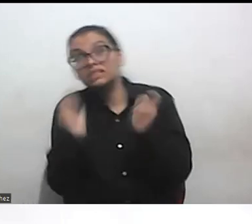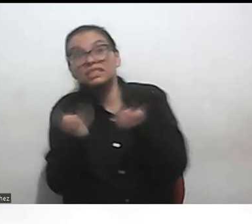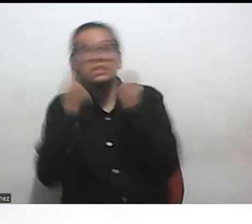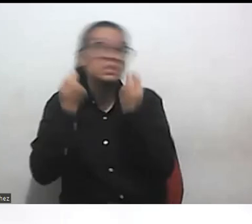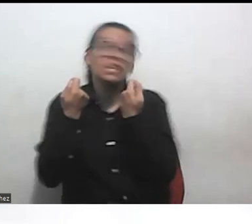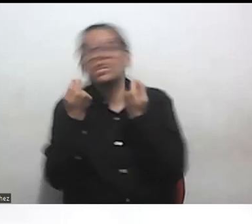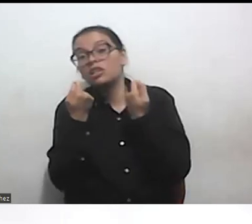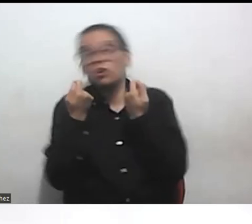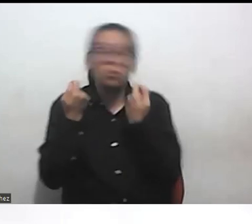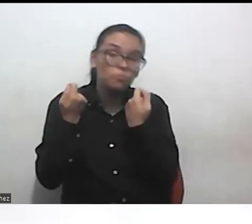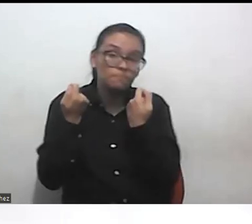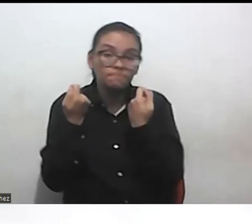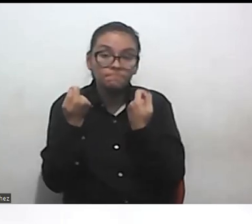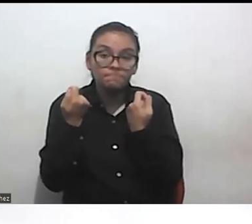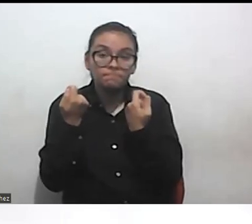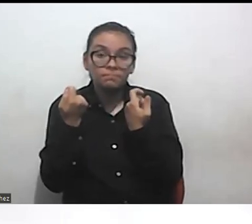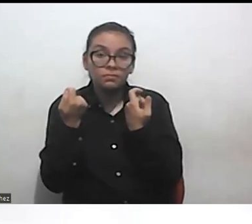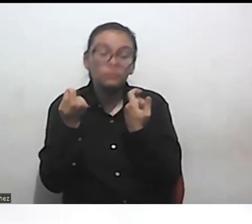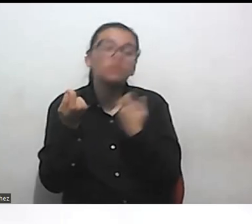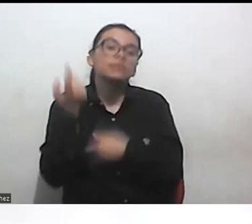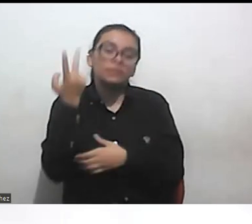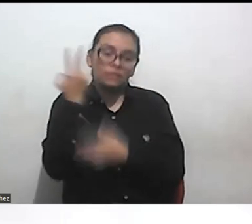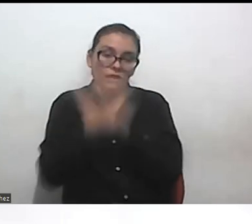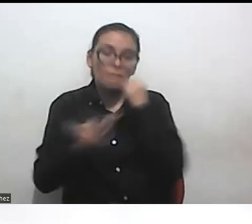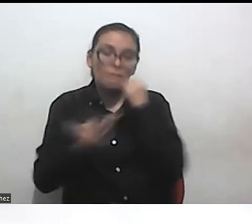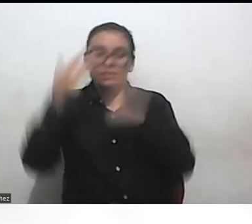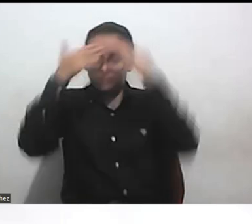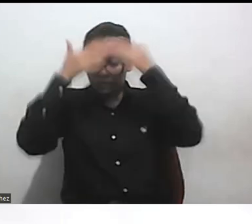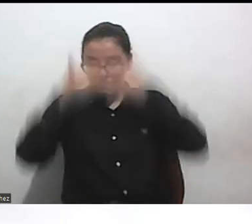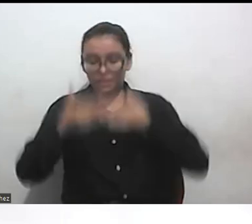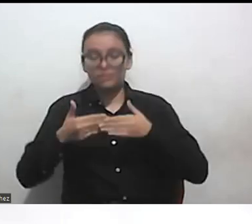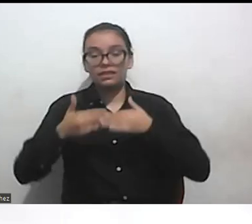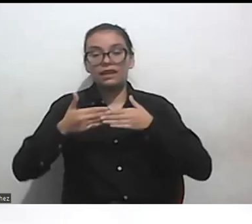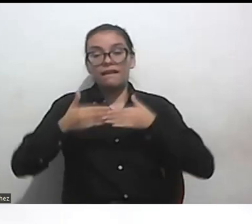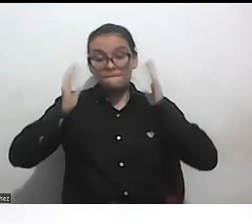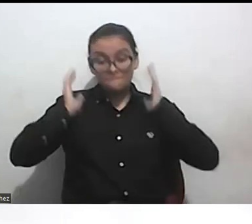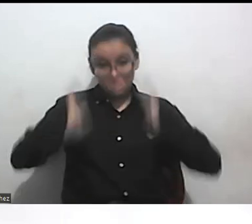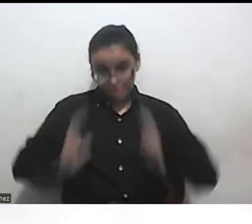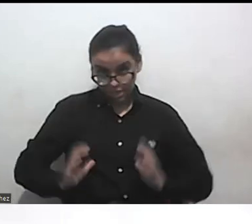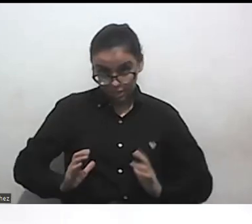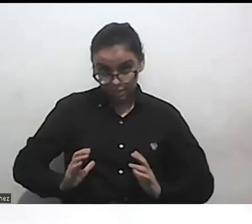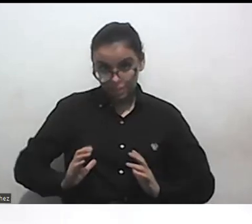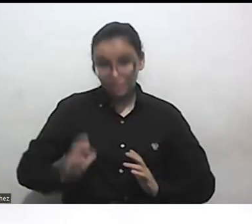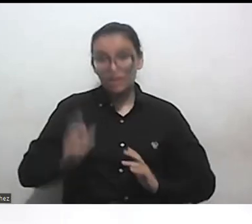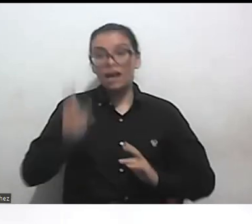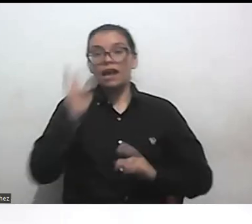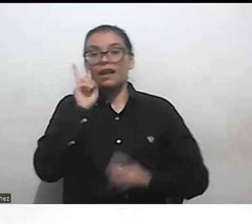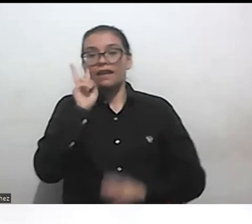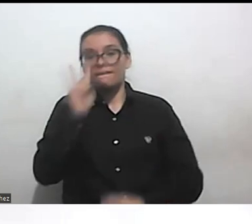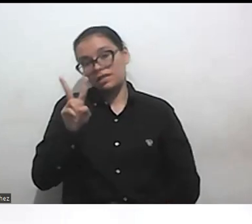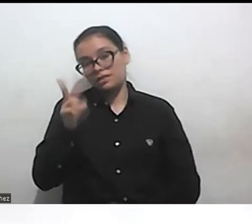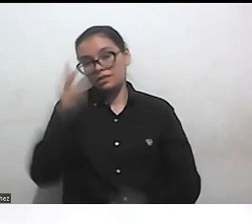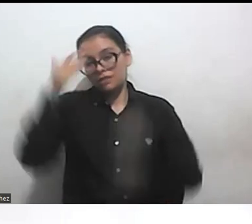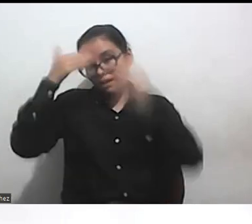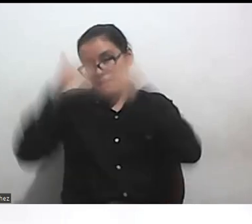entonces ya tendría una discapacidad visual y una discapacidad física porque solo veo por un solo ojo